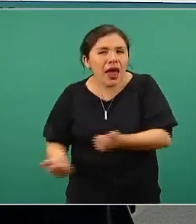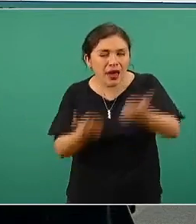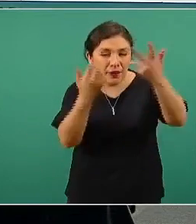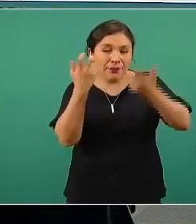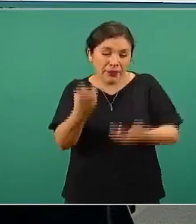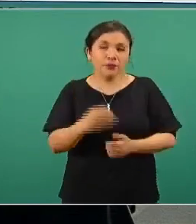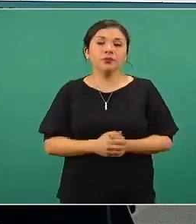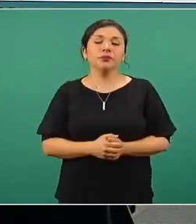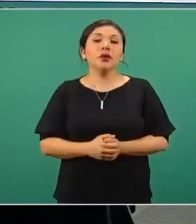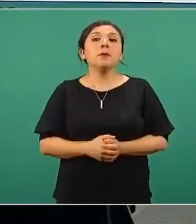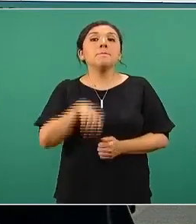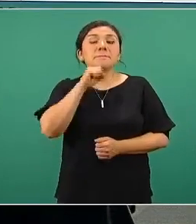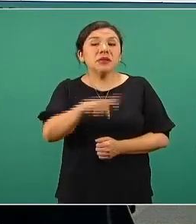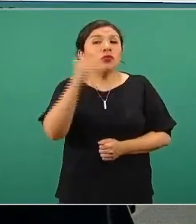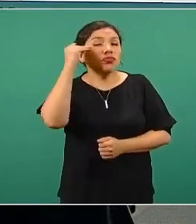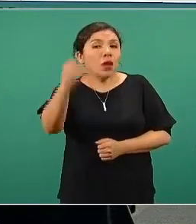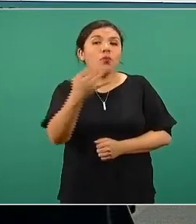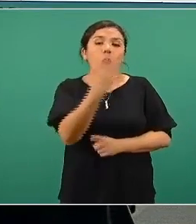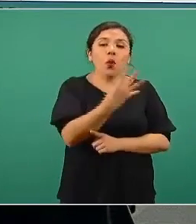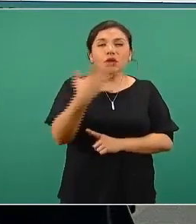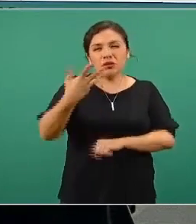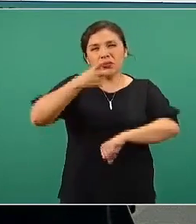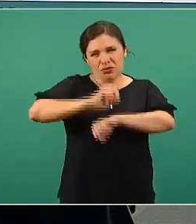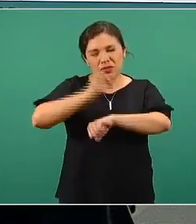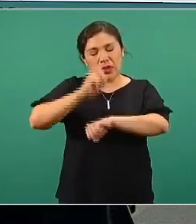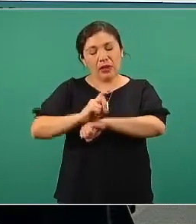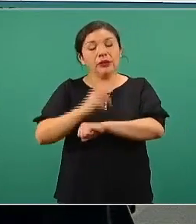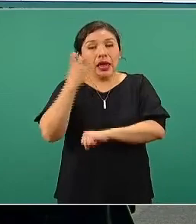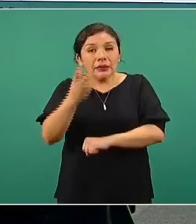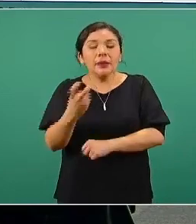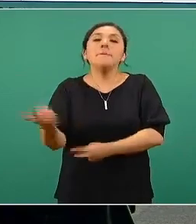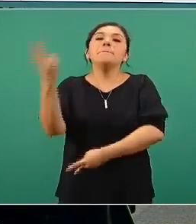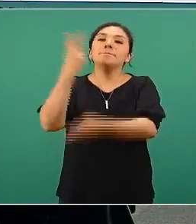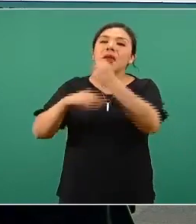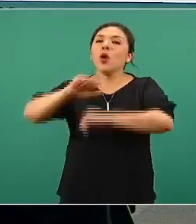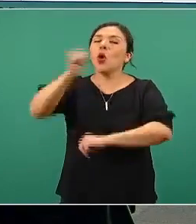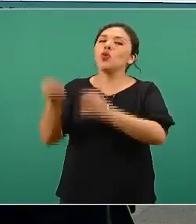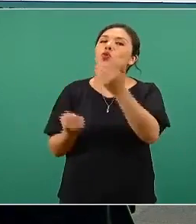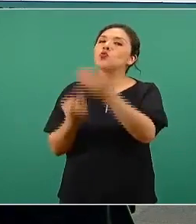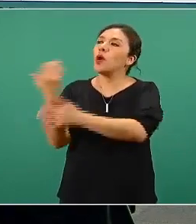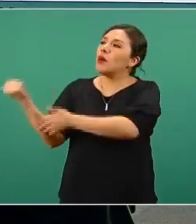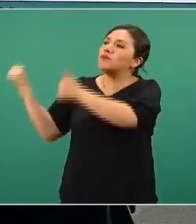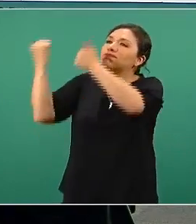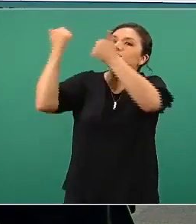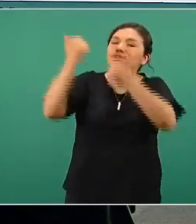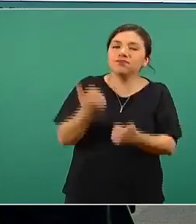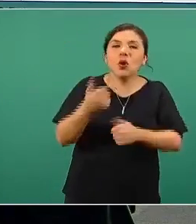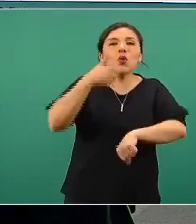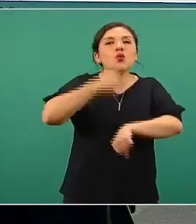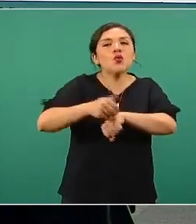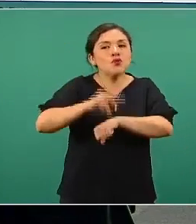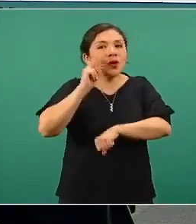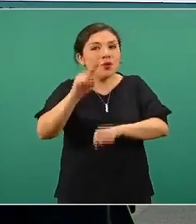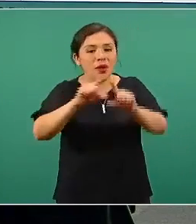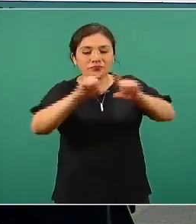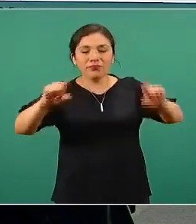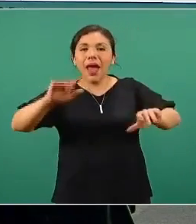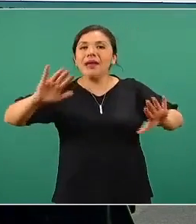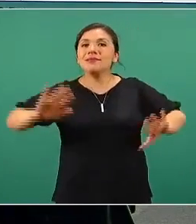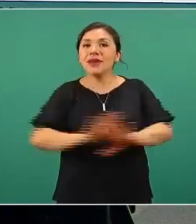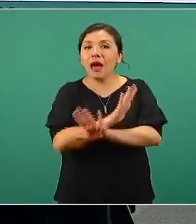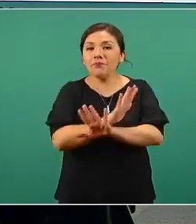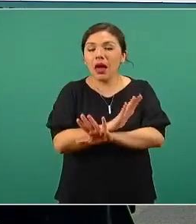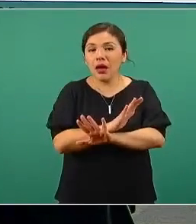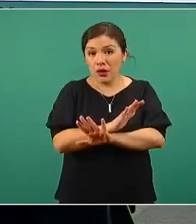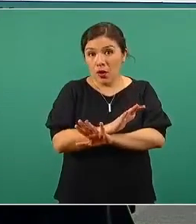por supuesto, en lo que se cumplen esos cuatro o cinco días, llega un nuevo embarque, sube este número, mientras que no